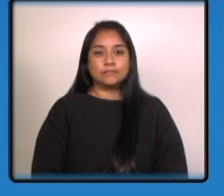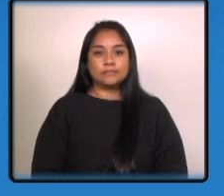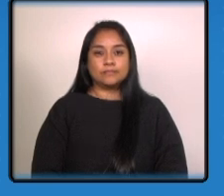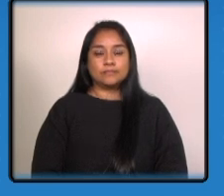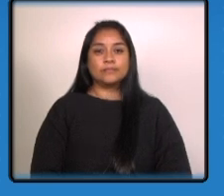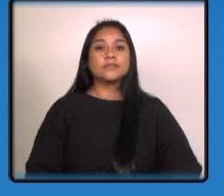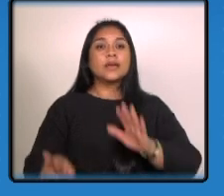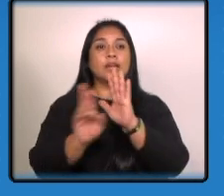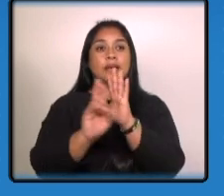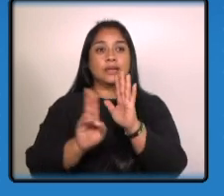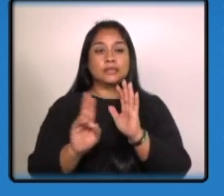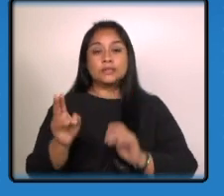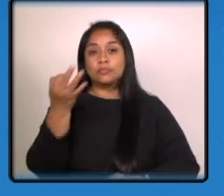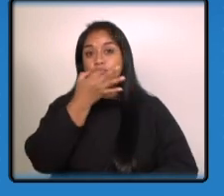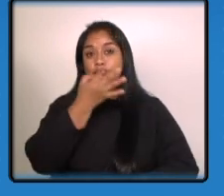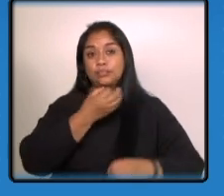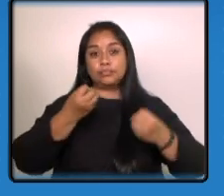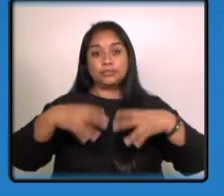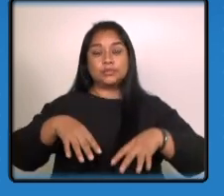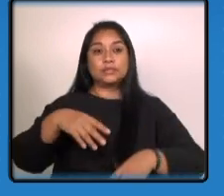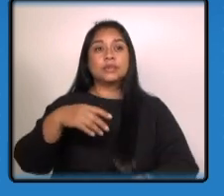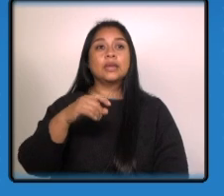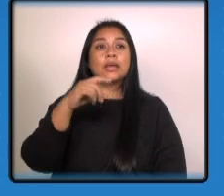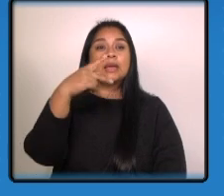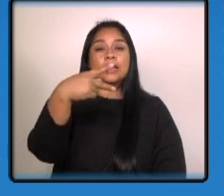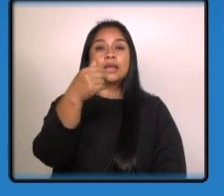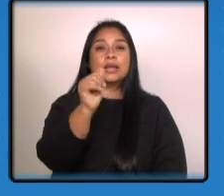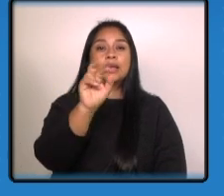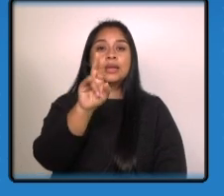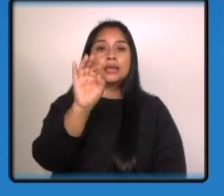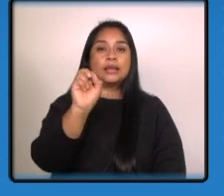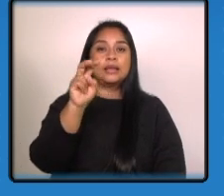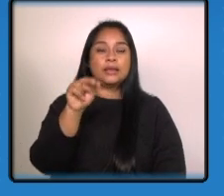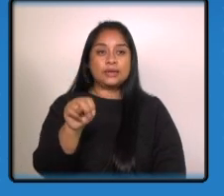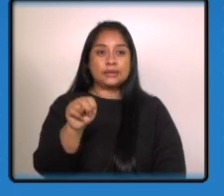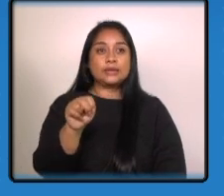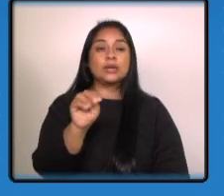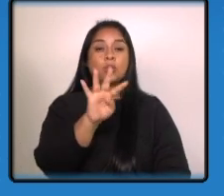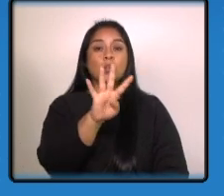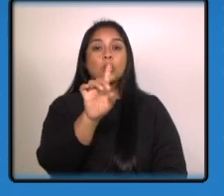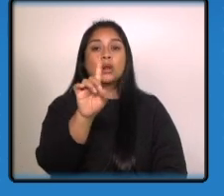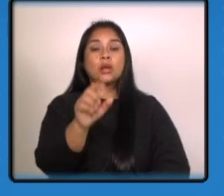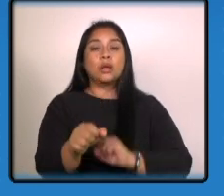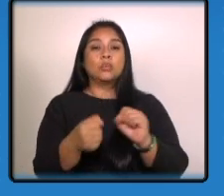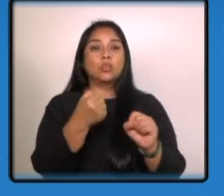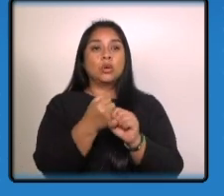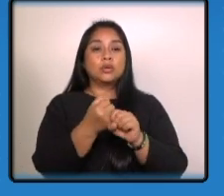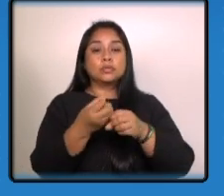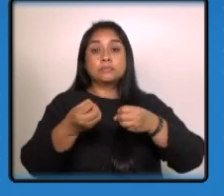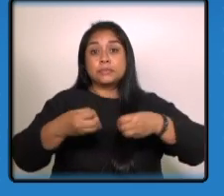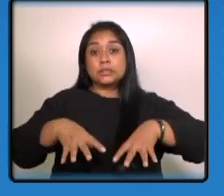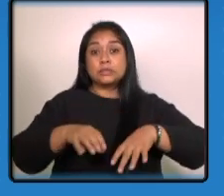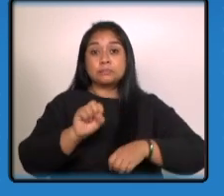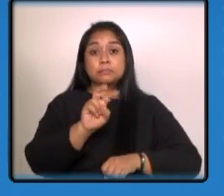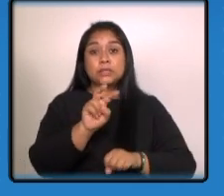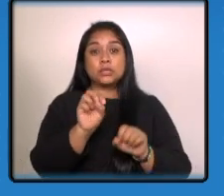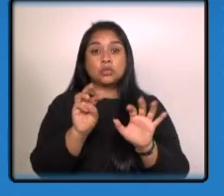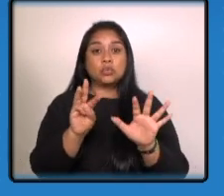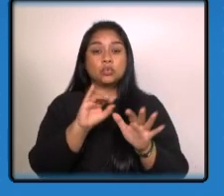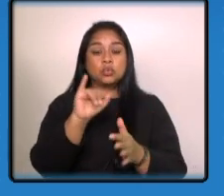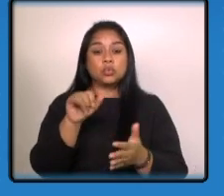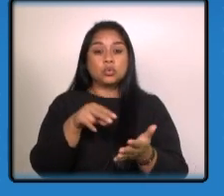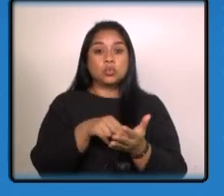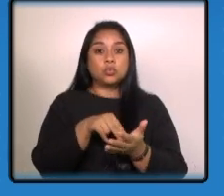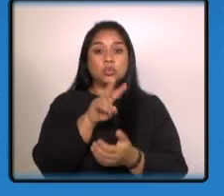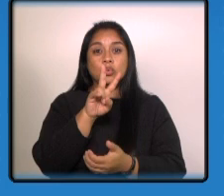alerta Isabel Claudina Karen Mariel González Valladares de 41 años desapareció el 28 de junio